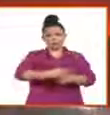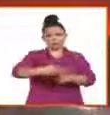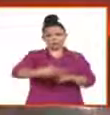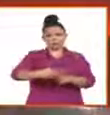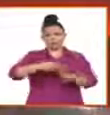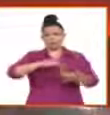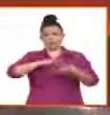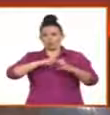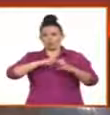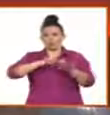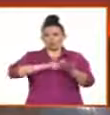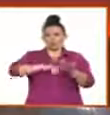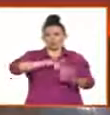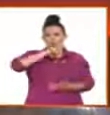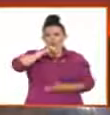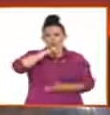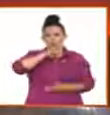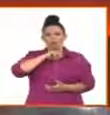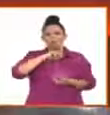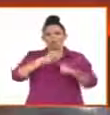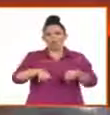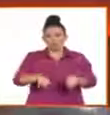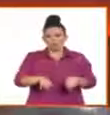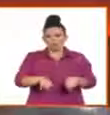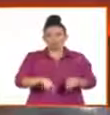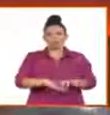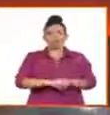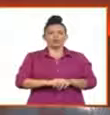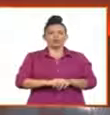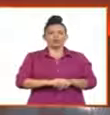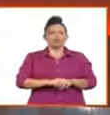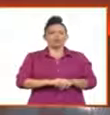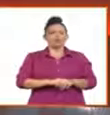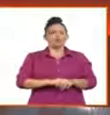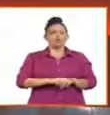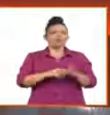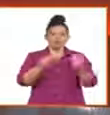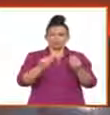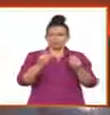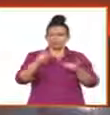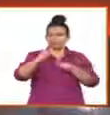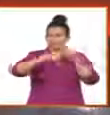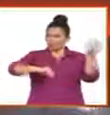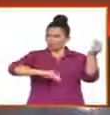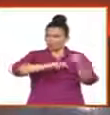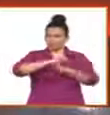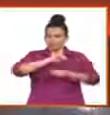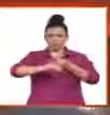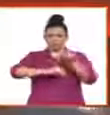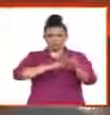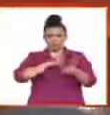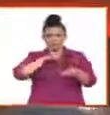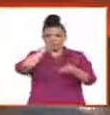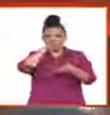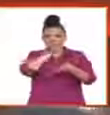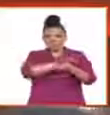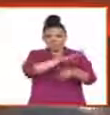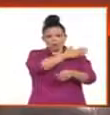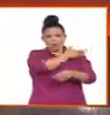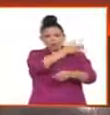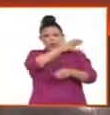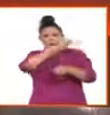lo cierto es que ha sufrido, la noción tradicional tanto de un concepto como de otro, ha sufrido